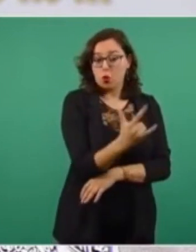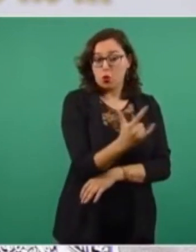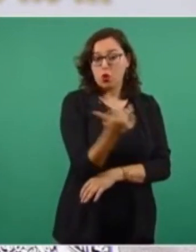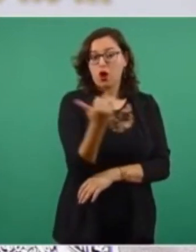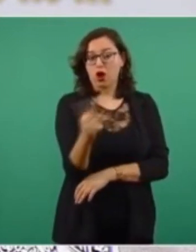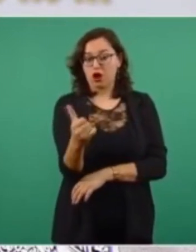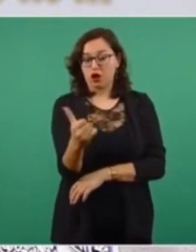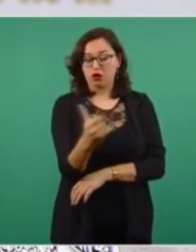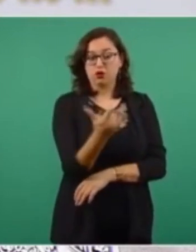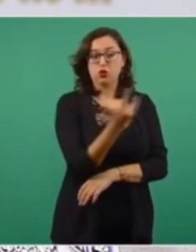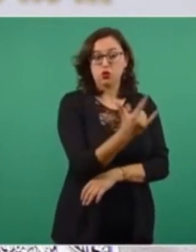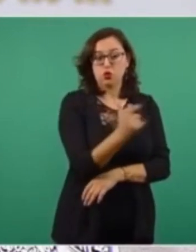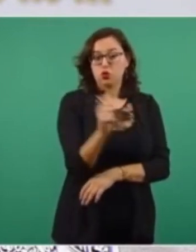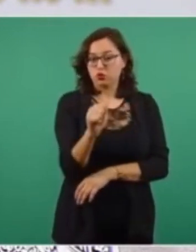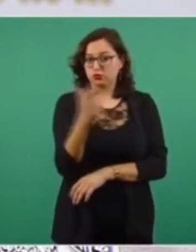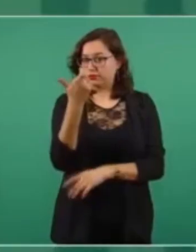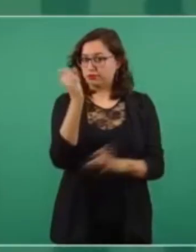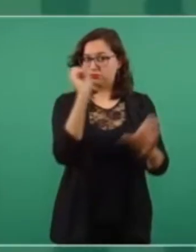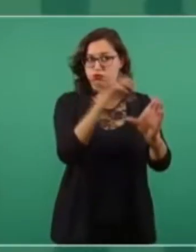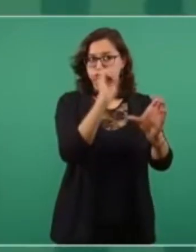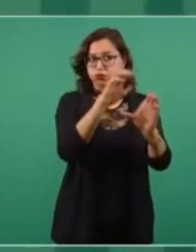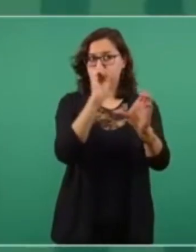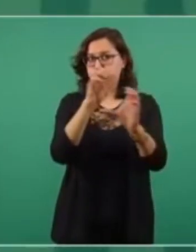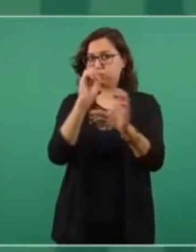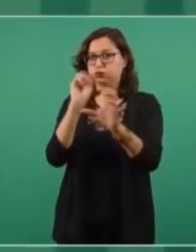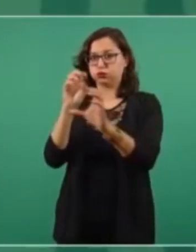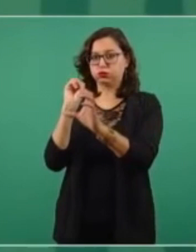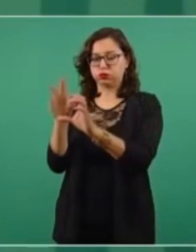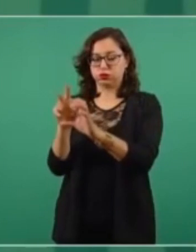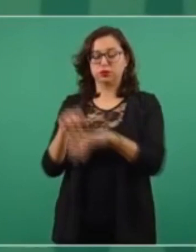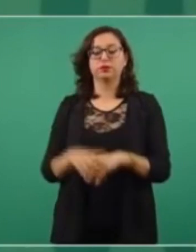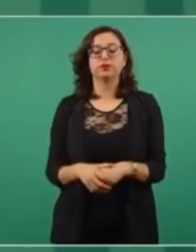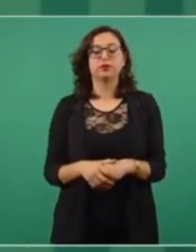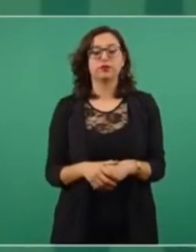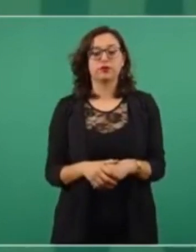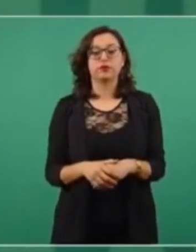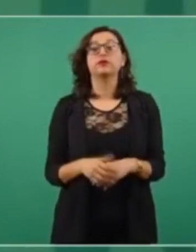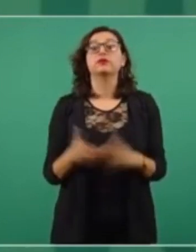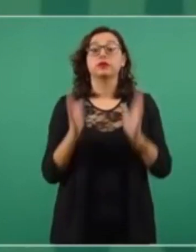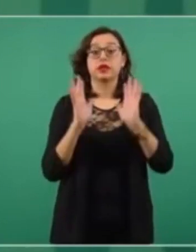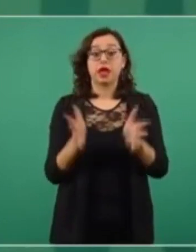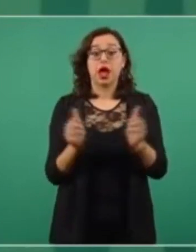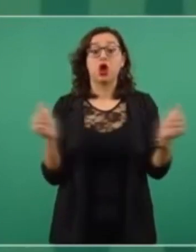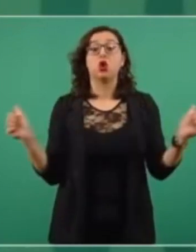y ya ese bimestre va a contemplar un incremento